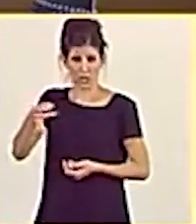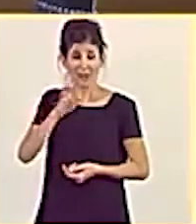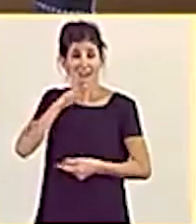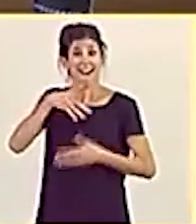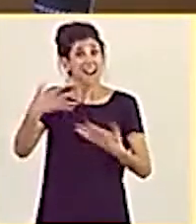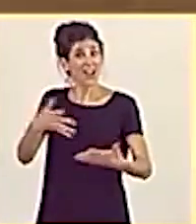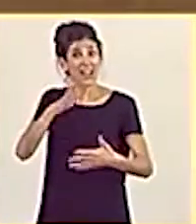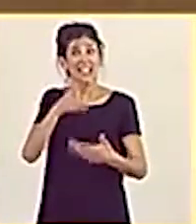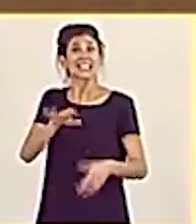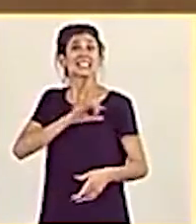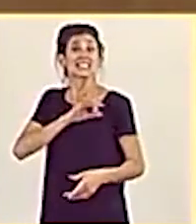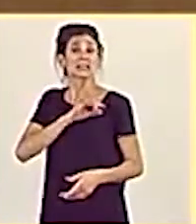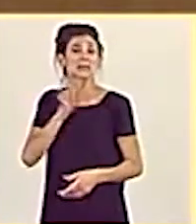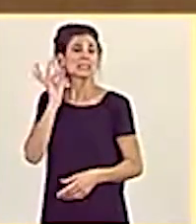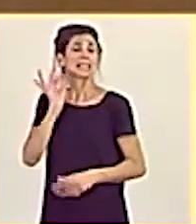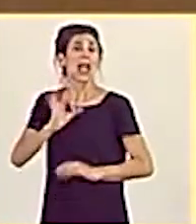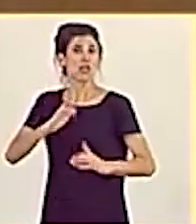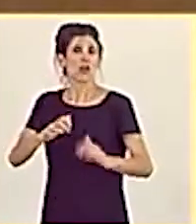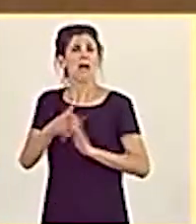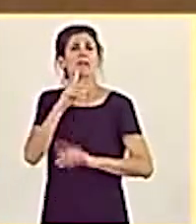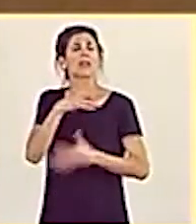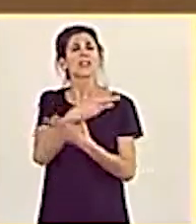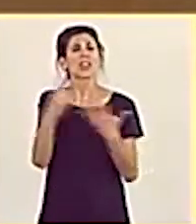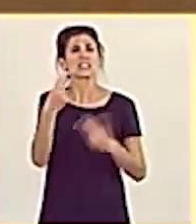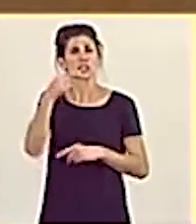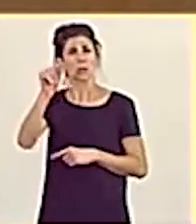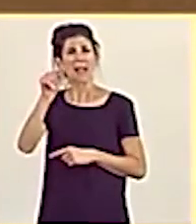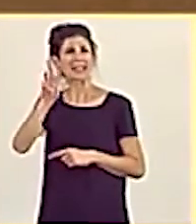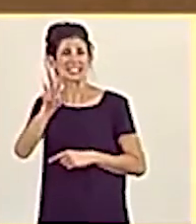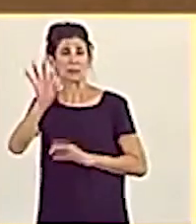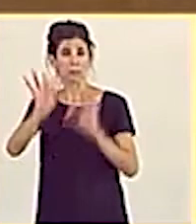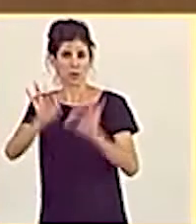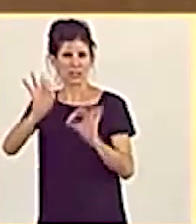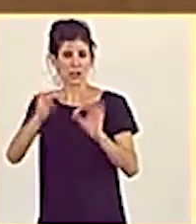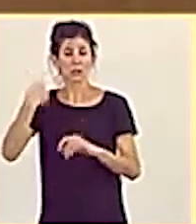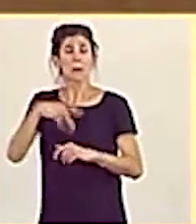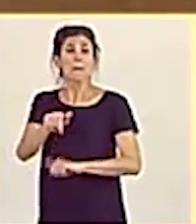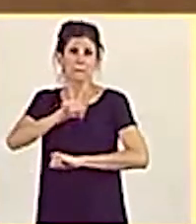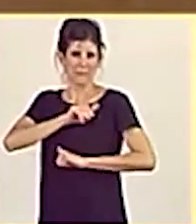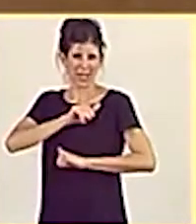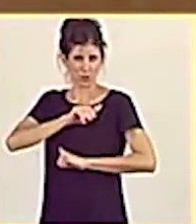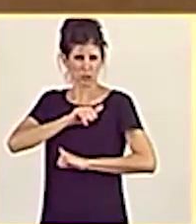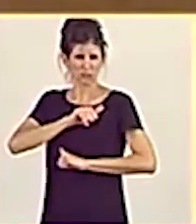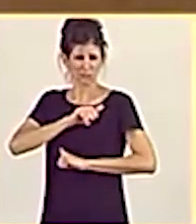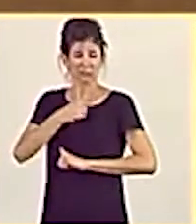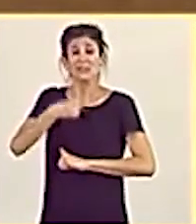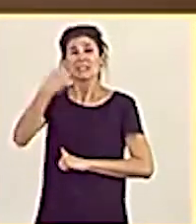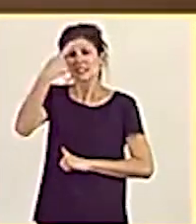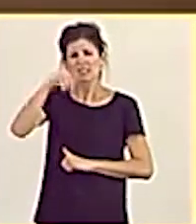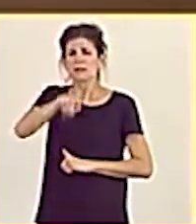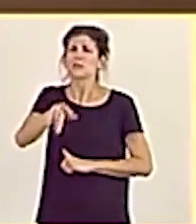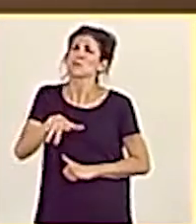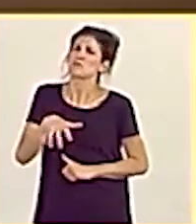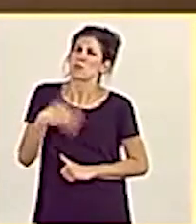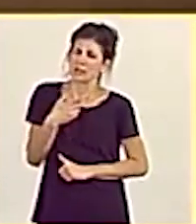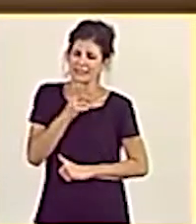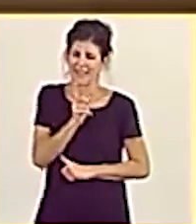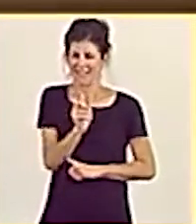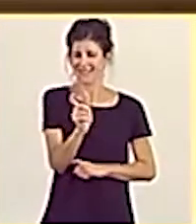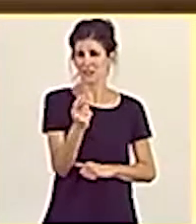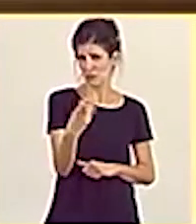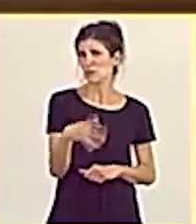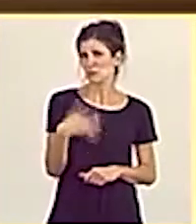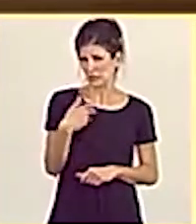senadora, tenemos el 16,3% de tasa de paro. Yo ya sé que a usted le molesta esta cifra.